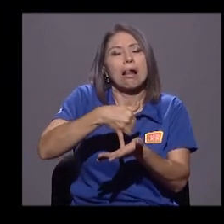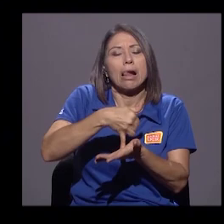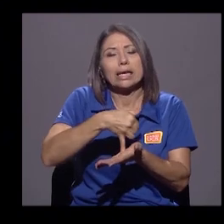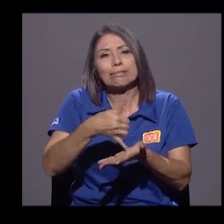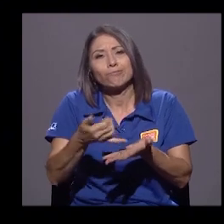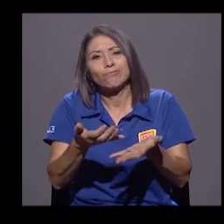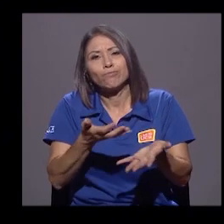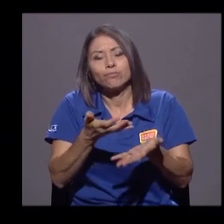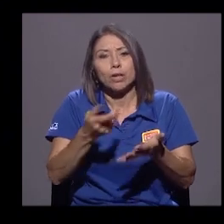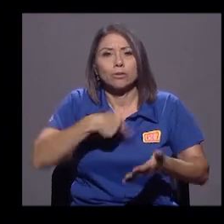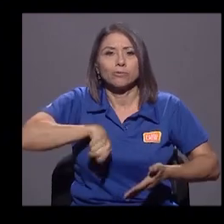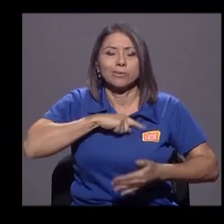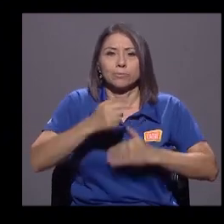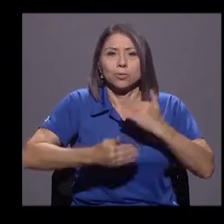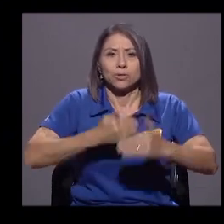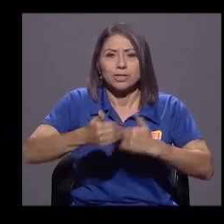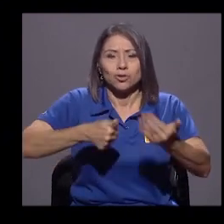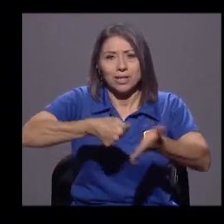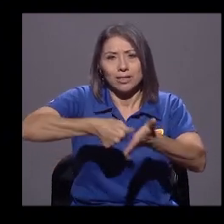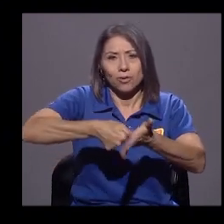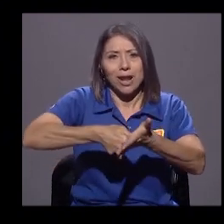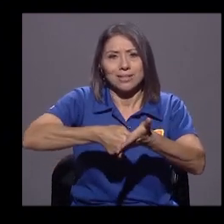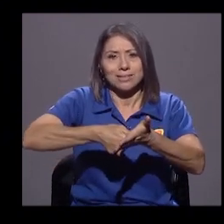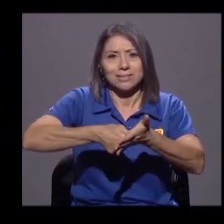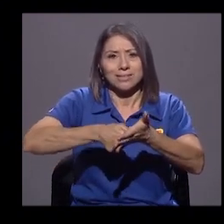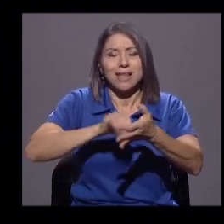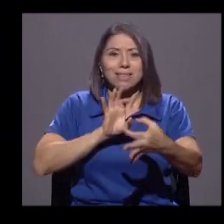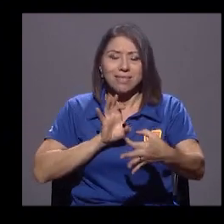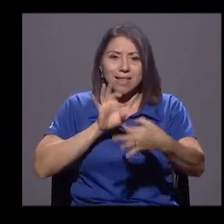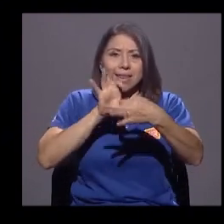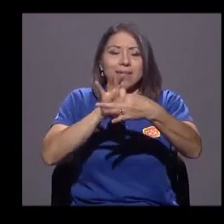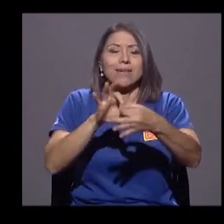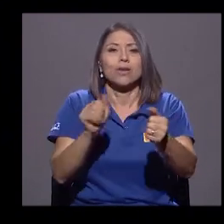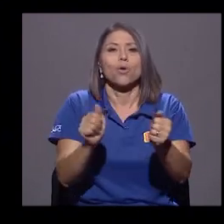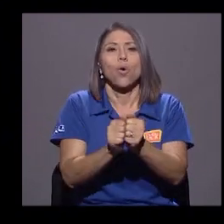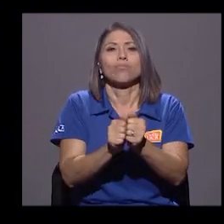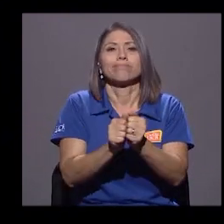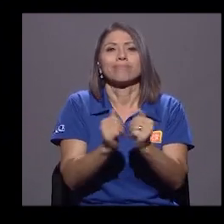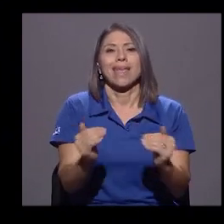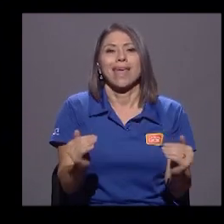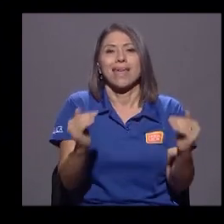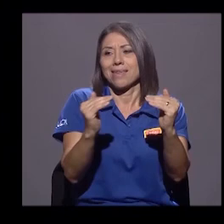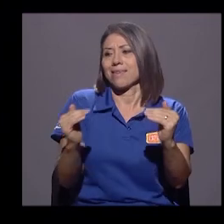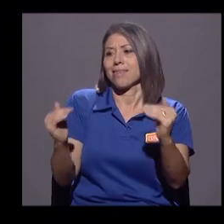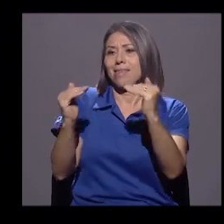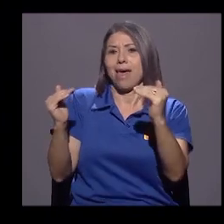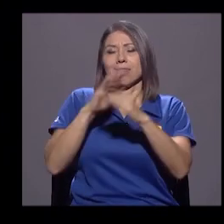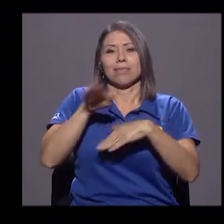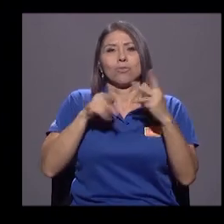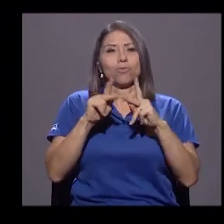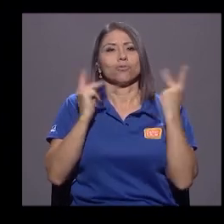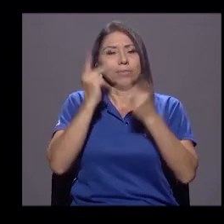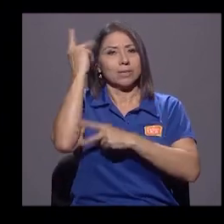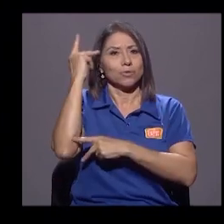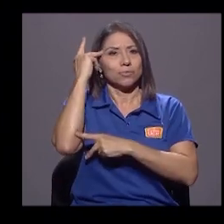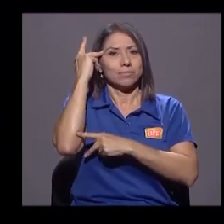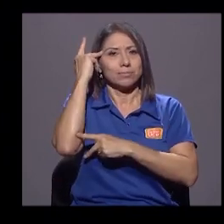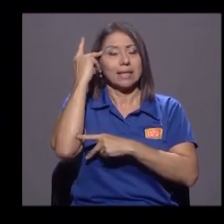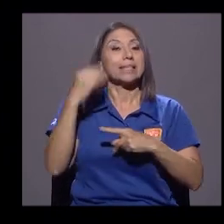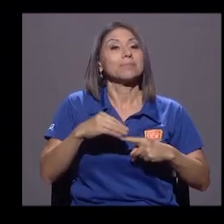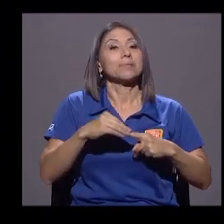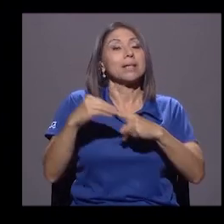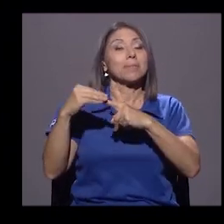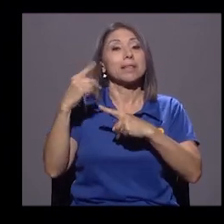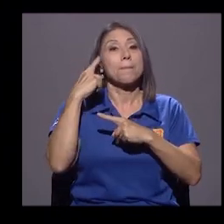procesos electorales que tiene que ver con la equidad en la contienda, sobre todo por la oportunidad del financiamiento